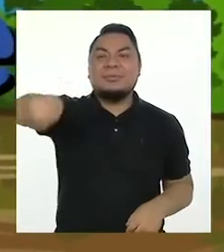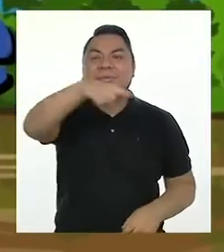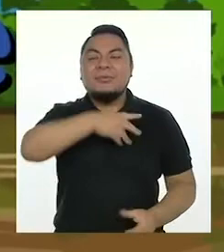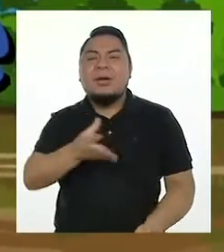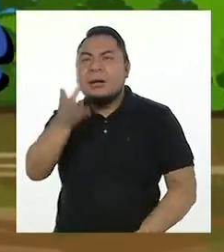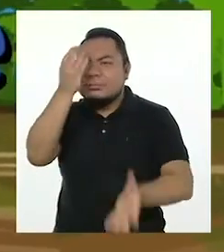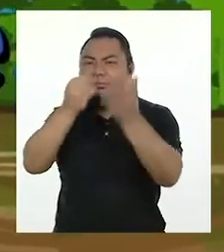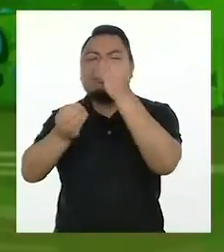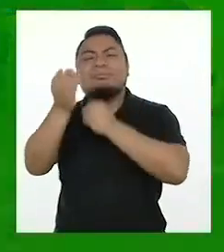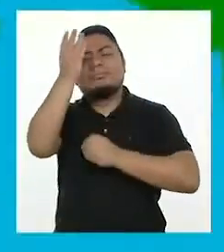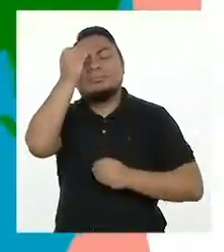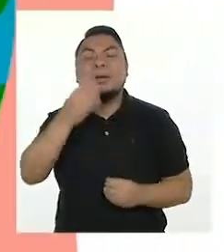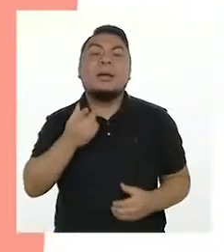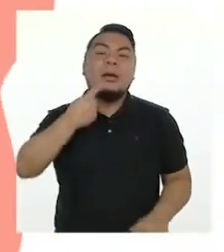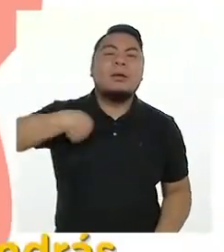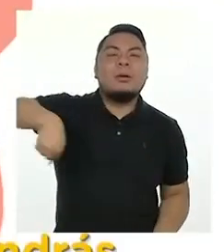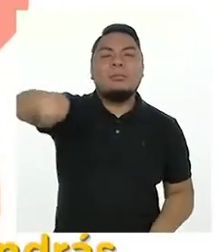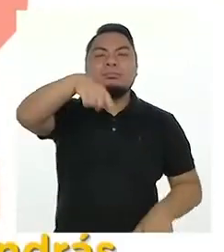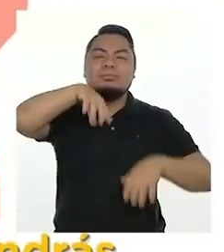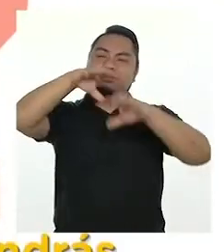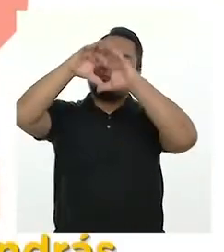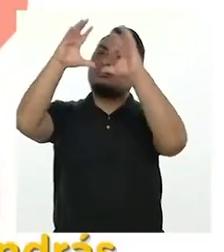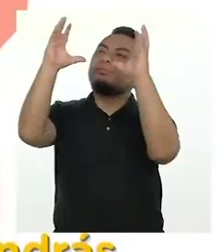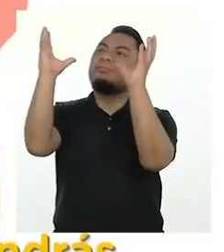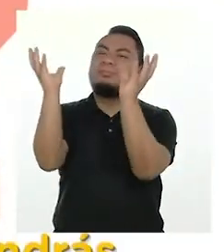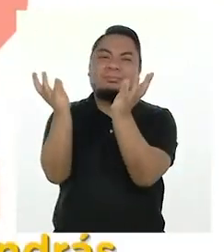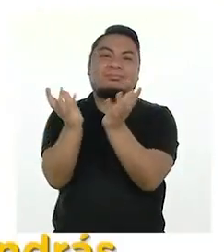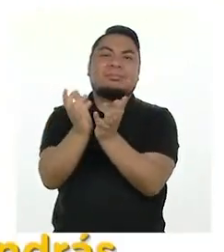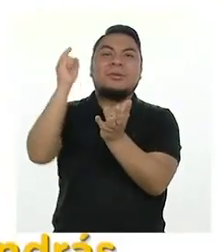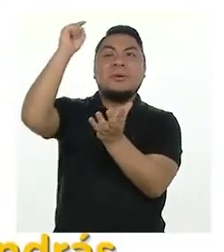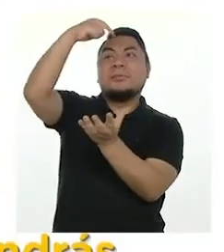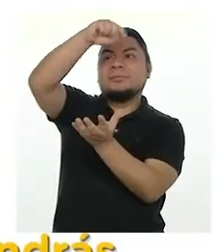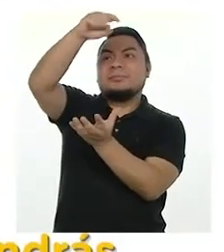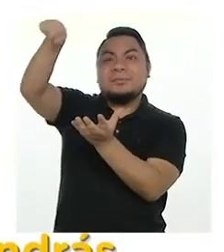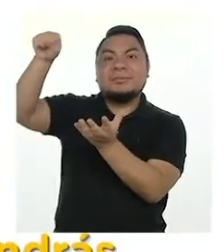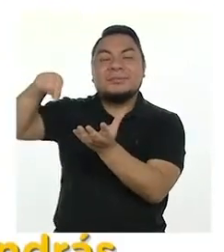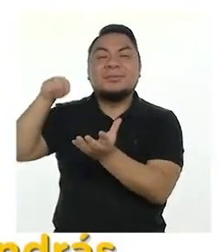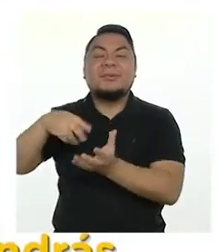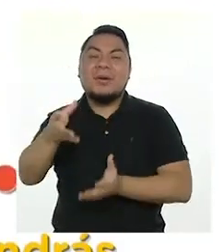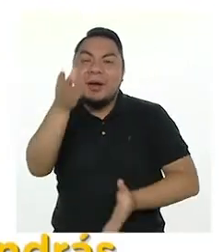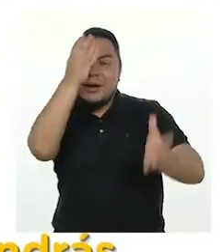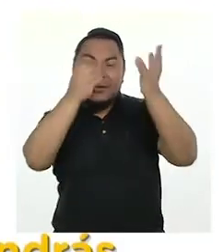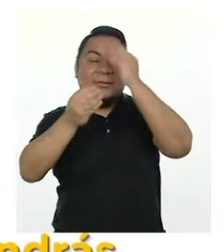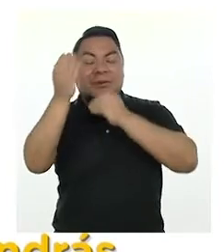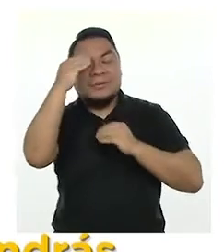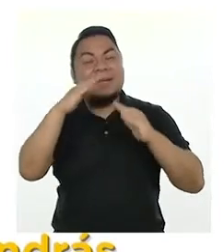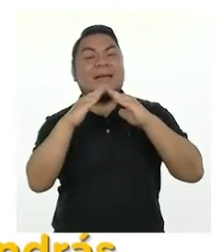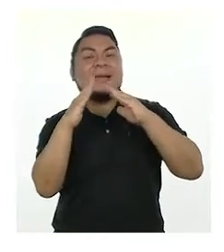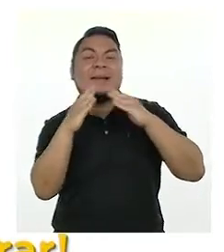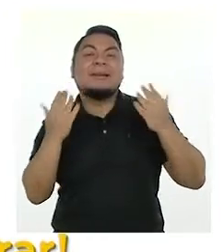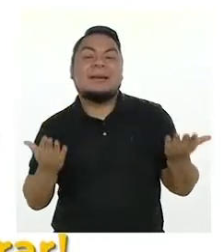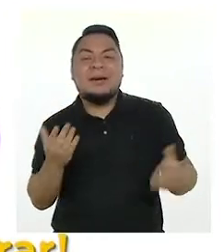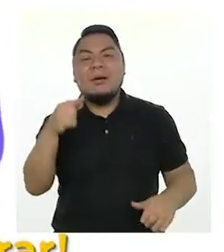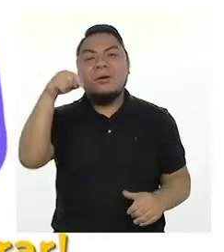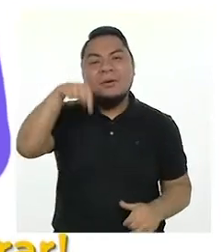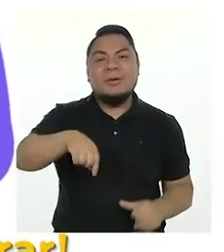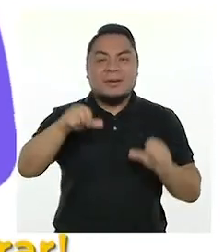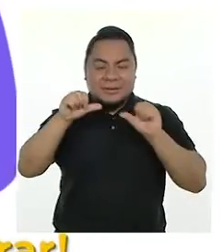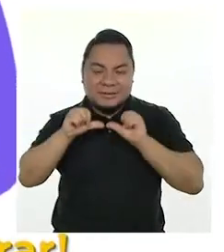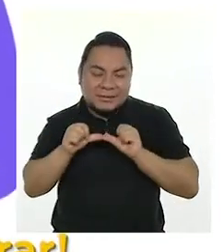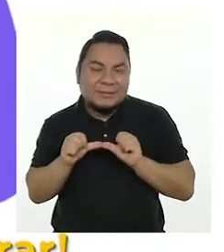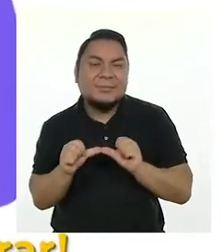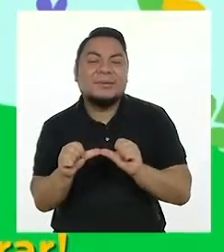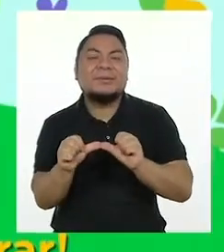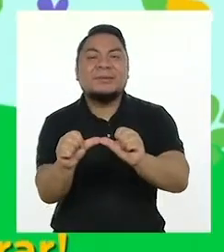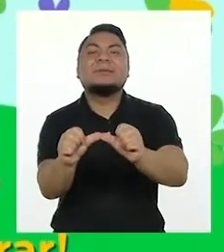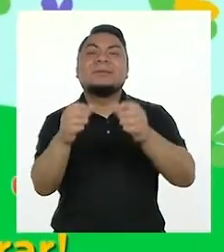Teresú El mundo entero, en casa tú tendrás Hoy no